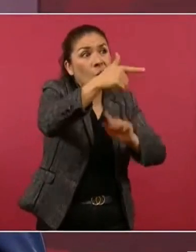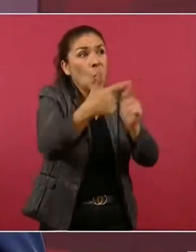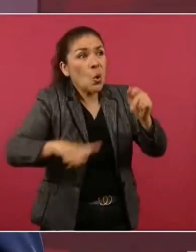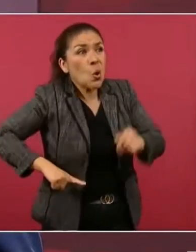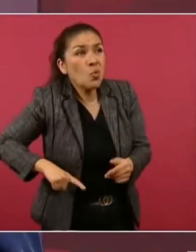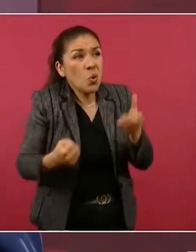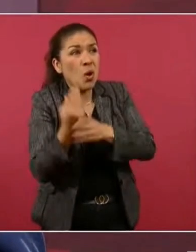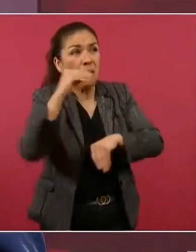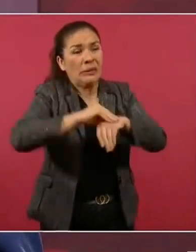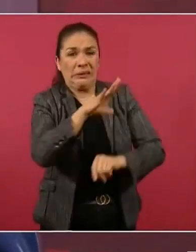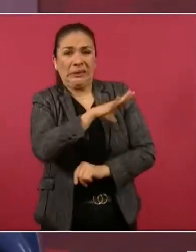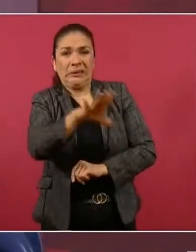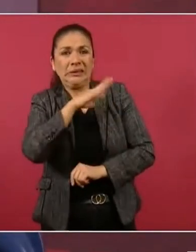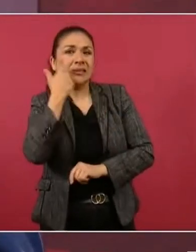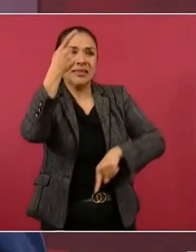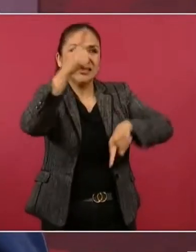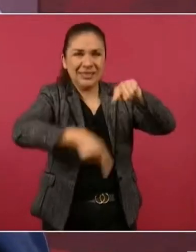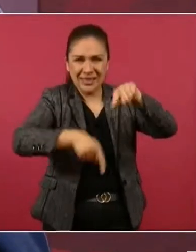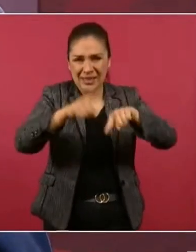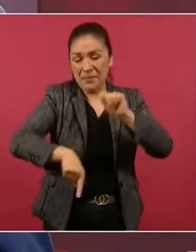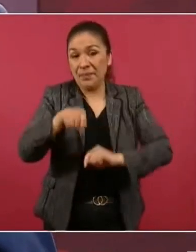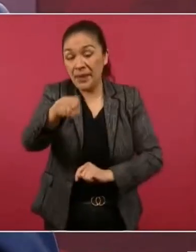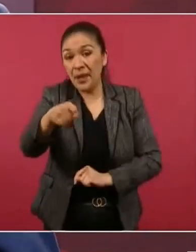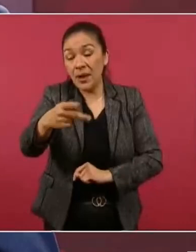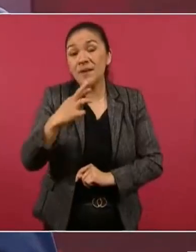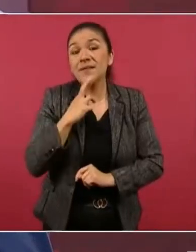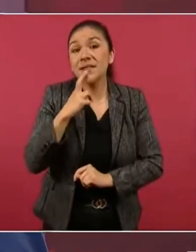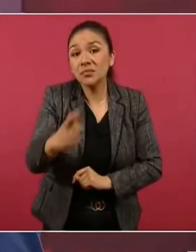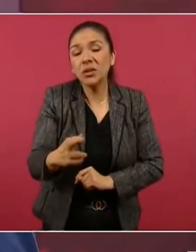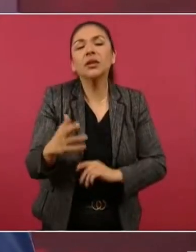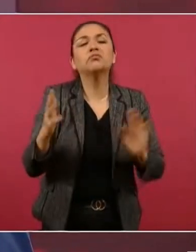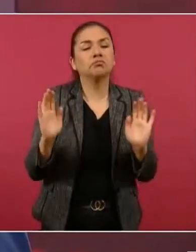entonces para contestarte ya viene